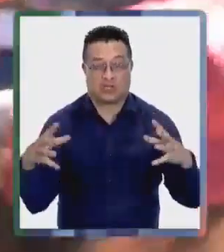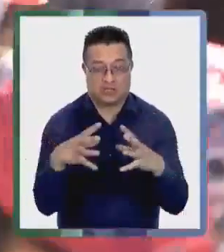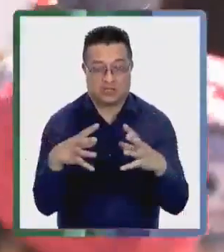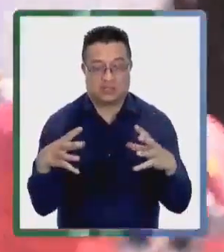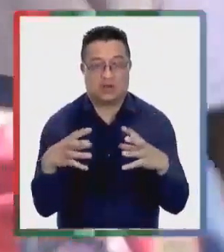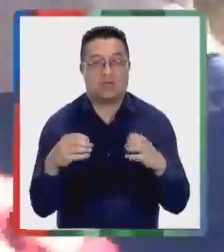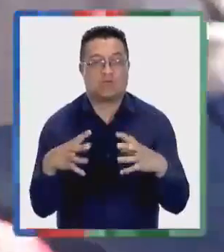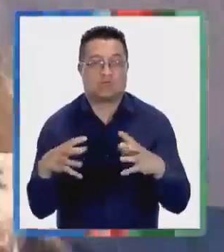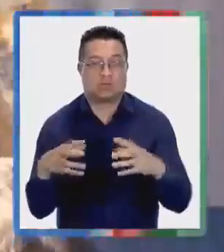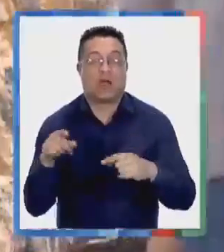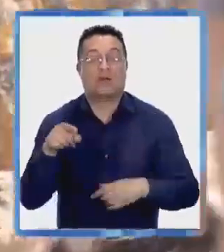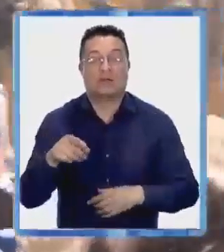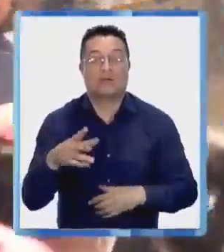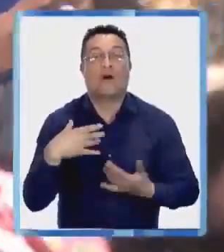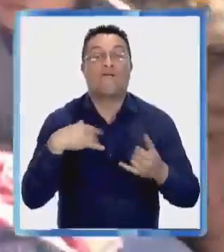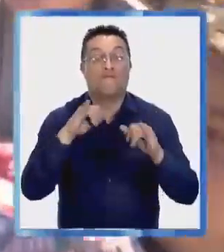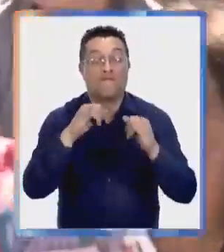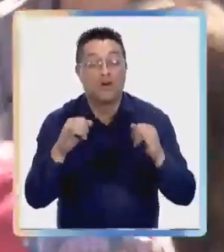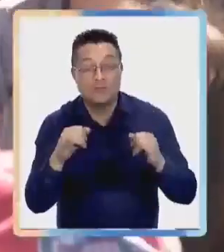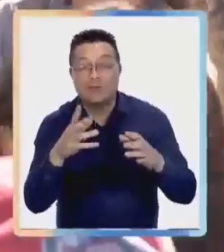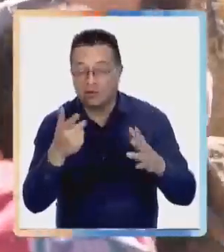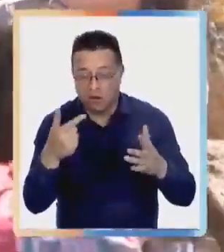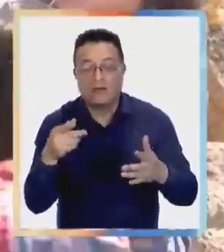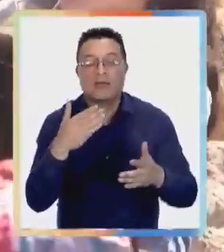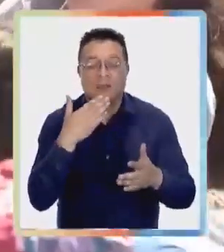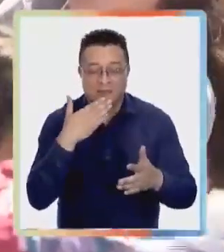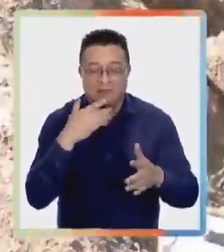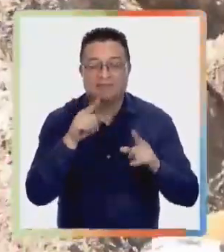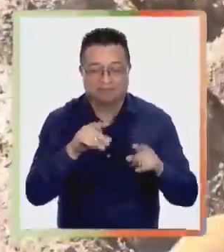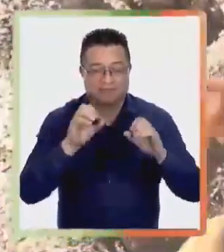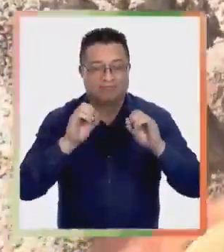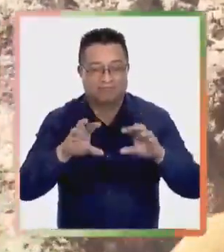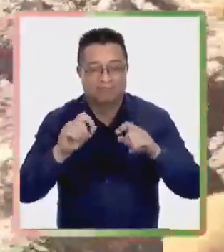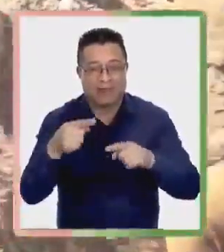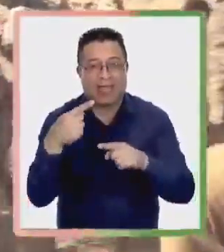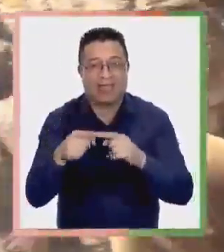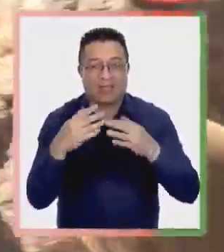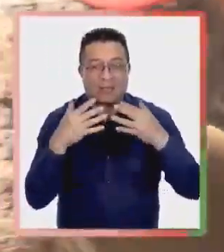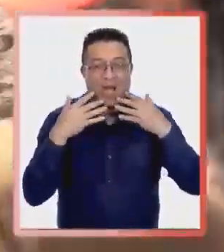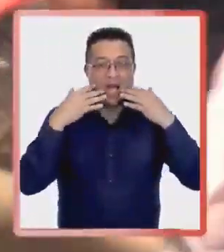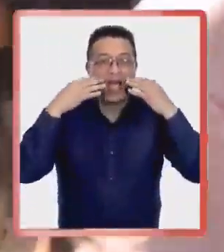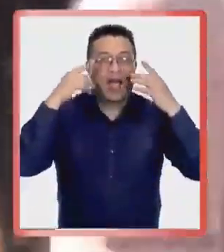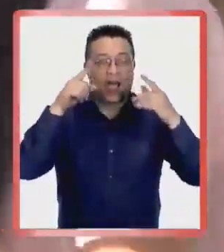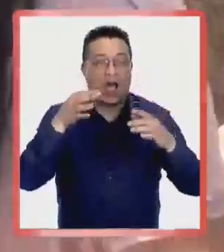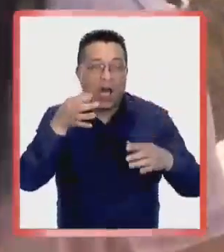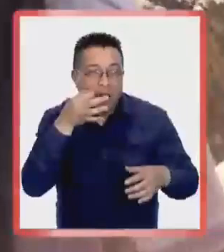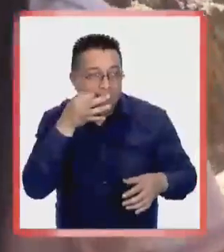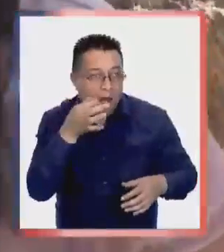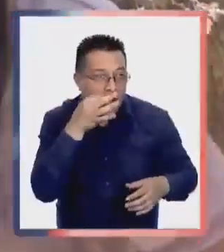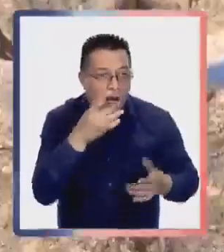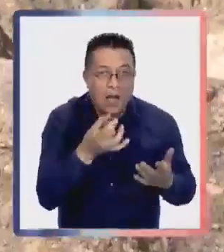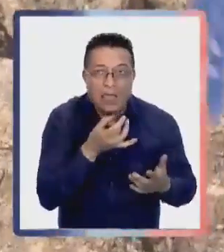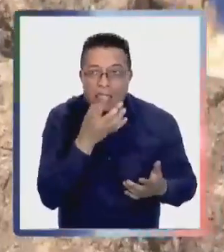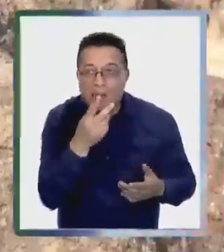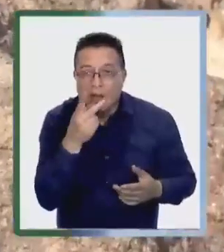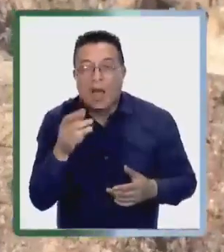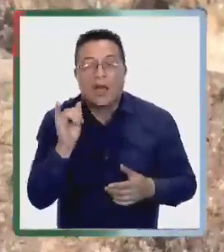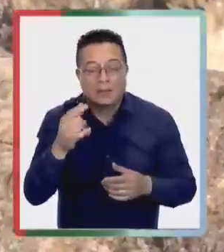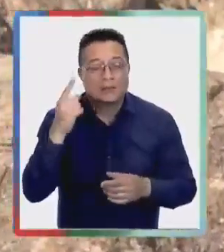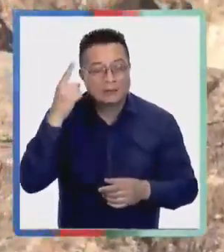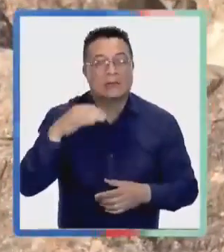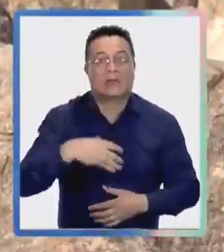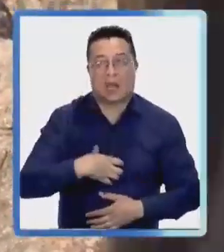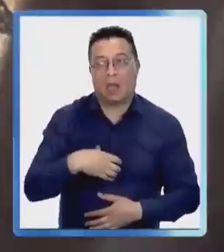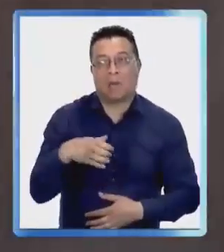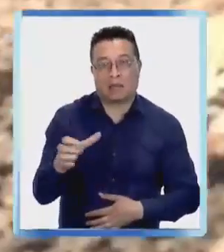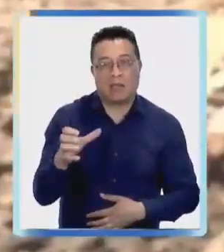Innovar en la forma y en el fondo. No solo imparten, sino que aquí se activan distintas emociones, como la curiosidad, el saber y la